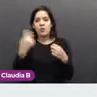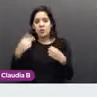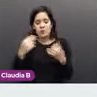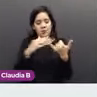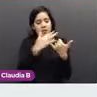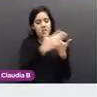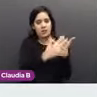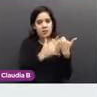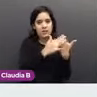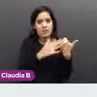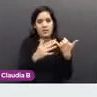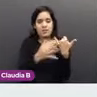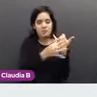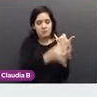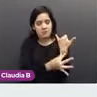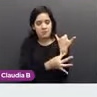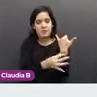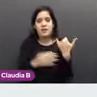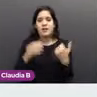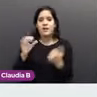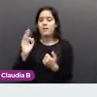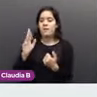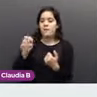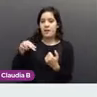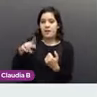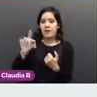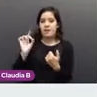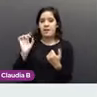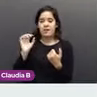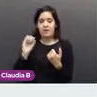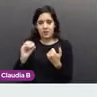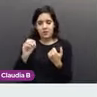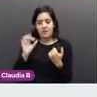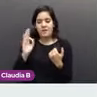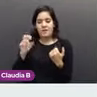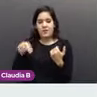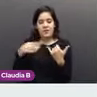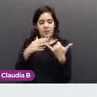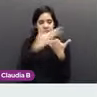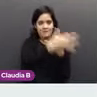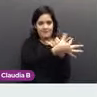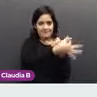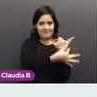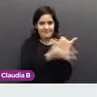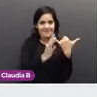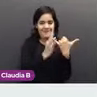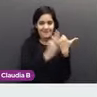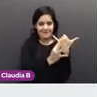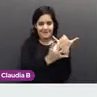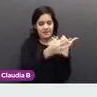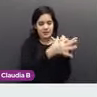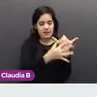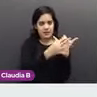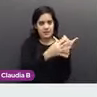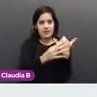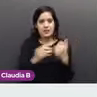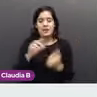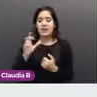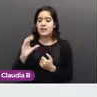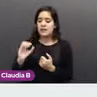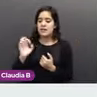fondo. En el fondo uterino van a estar las alpinges. El cervix va a ser una estructura con un diámetro de 2